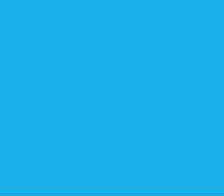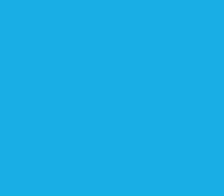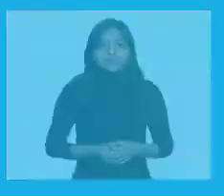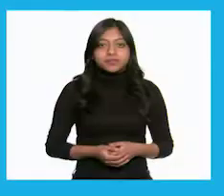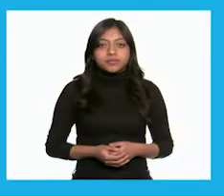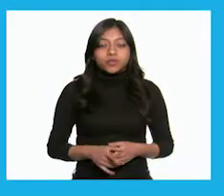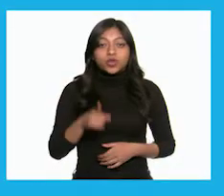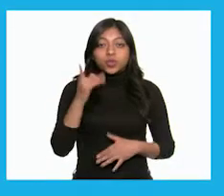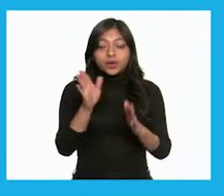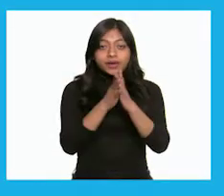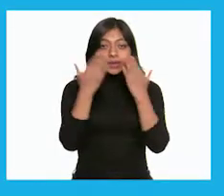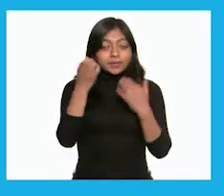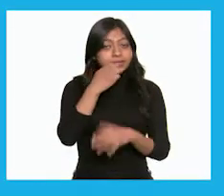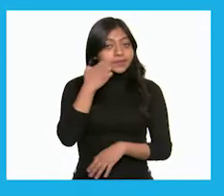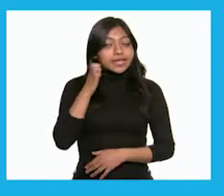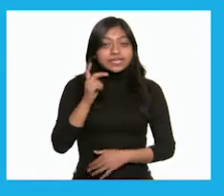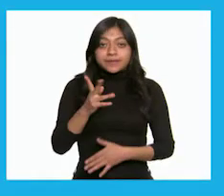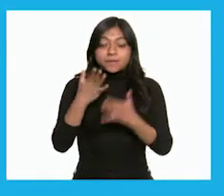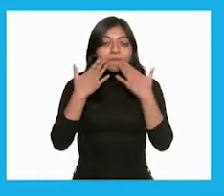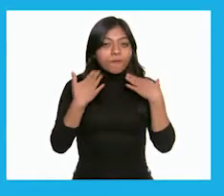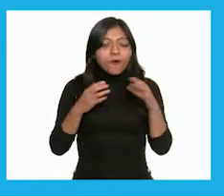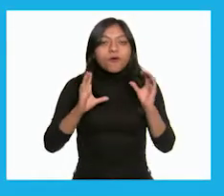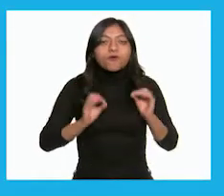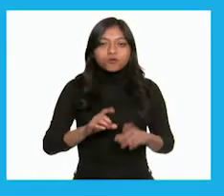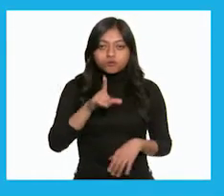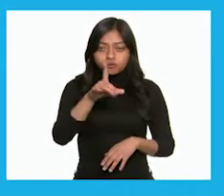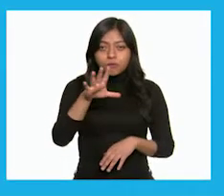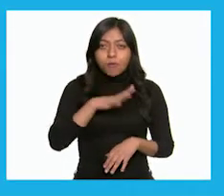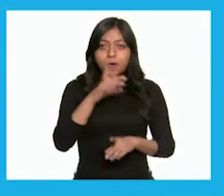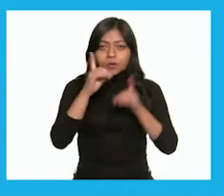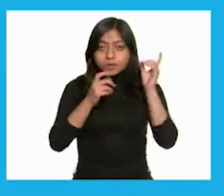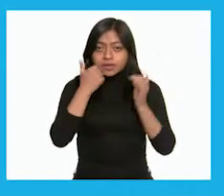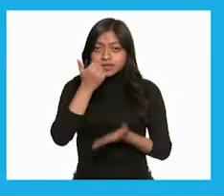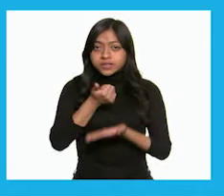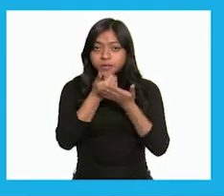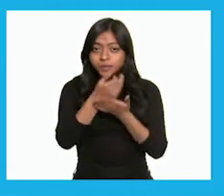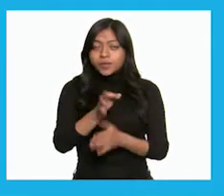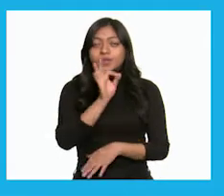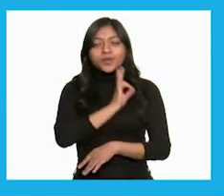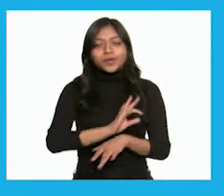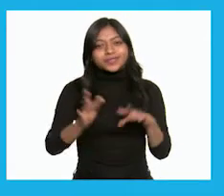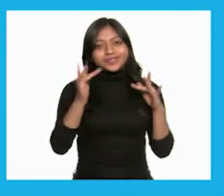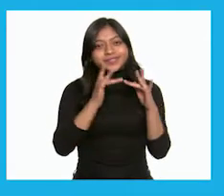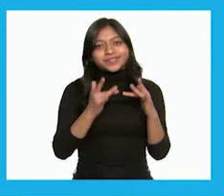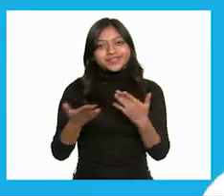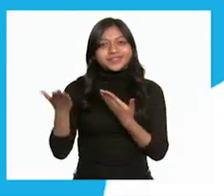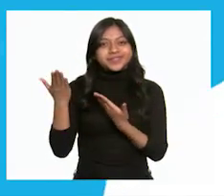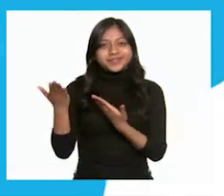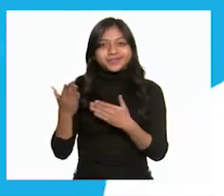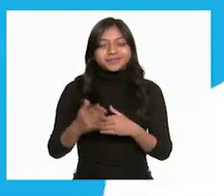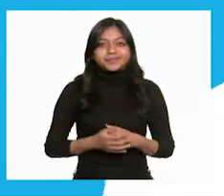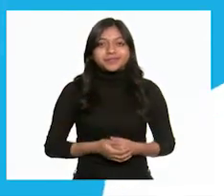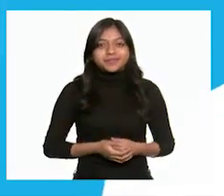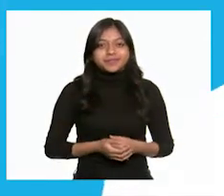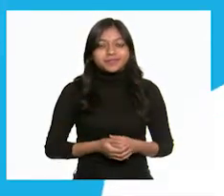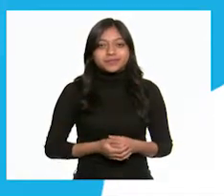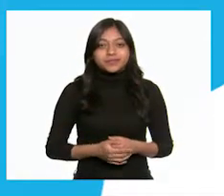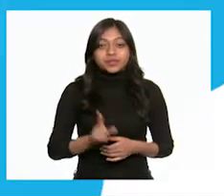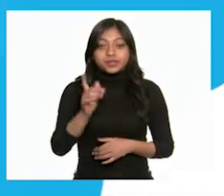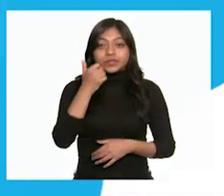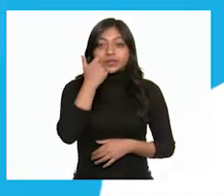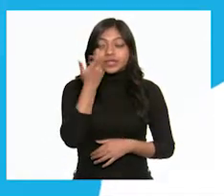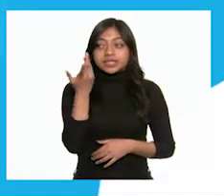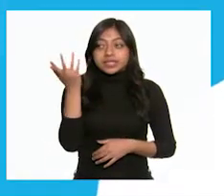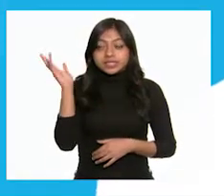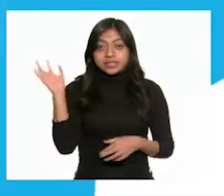Si no tienes el libro de texto o necesitas ayuda para resolver tus dudas, ¡contáctanos! Para